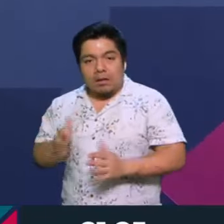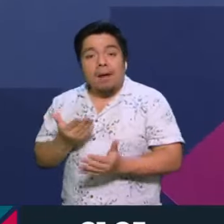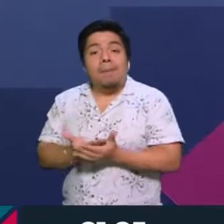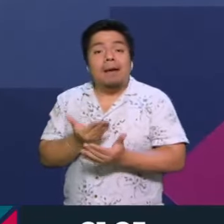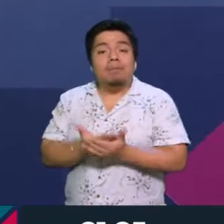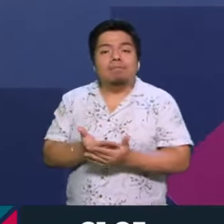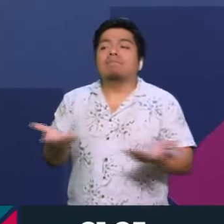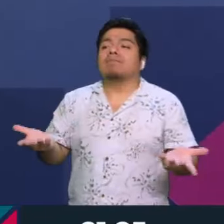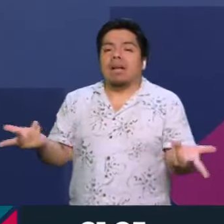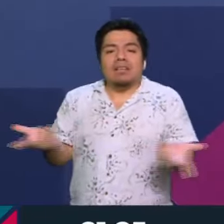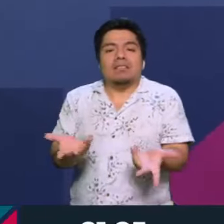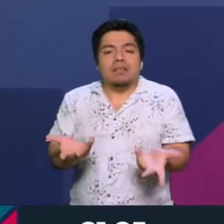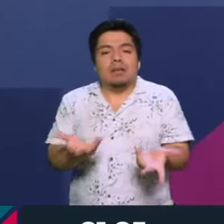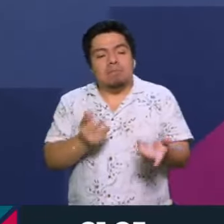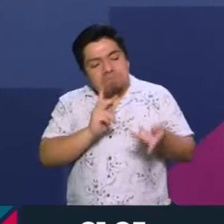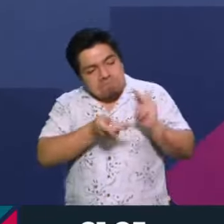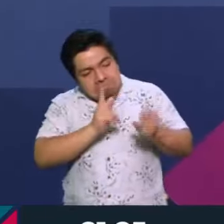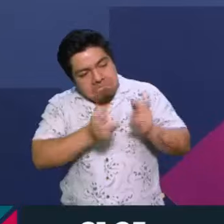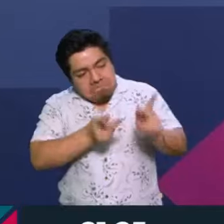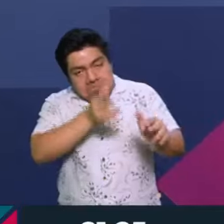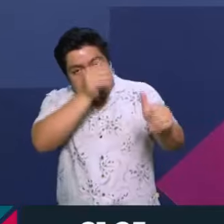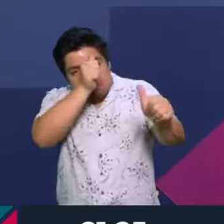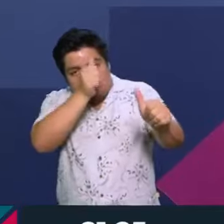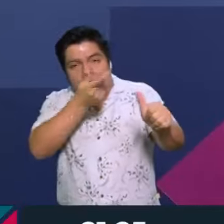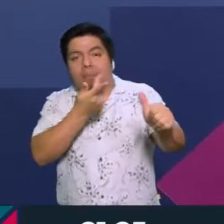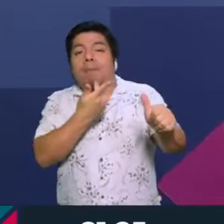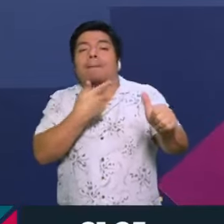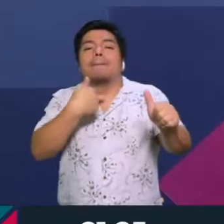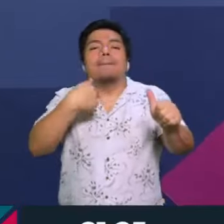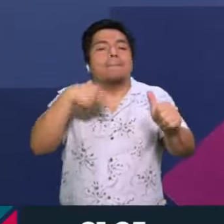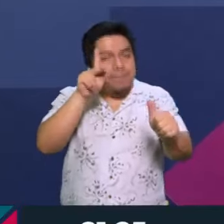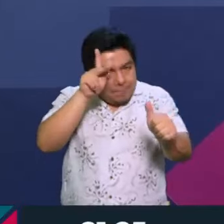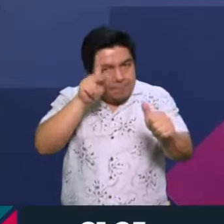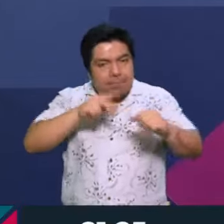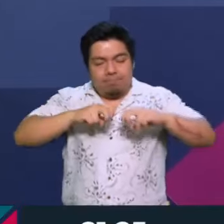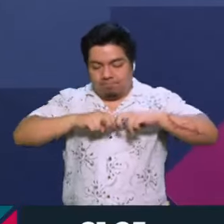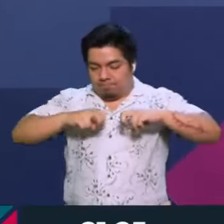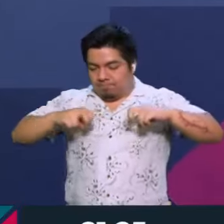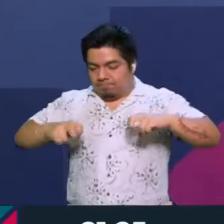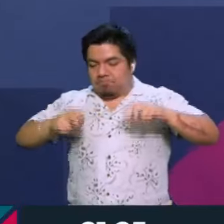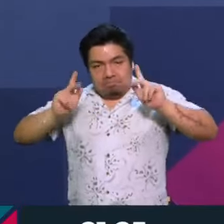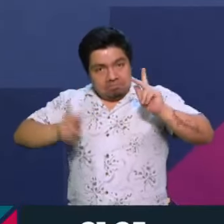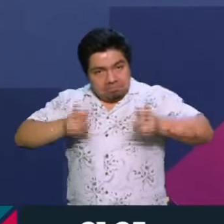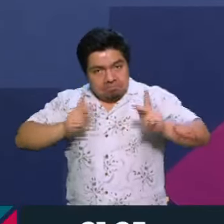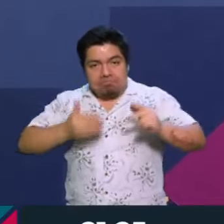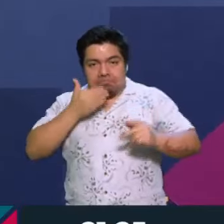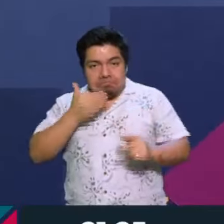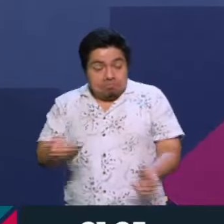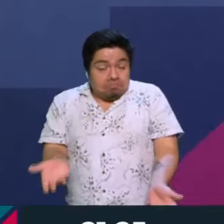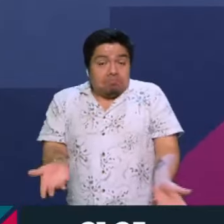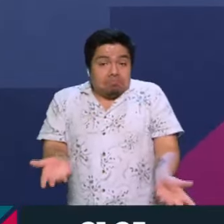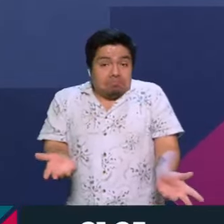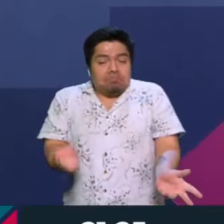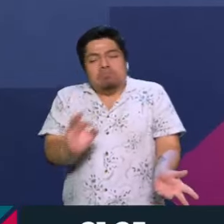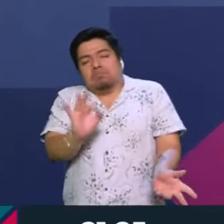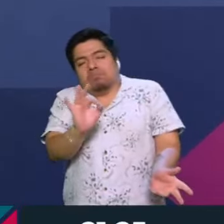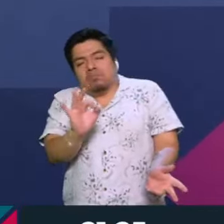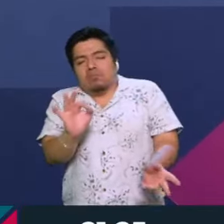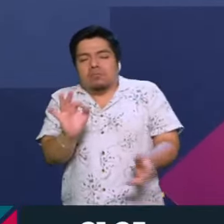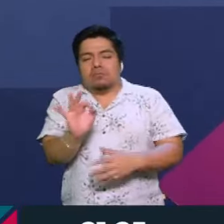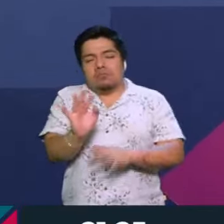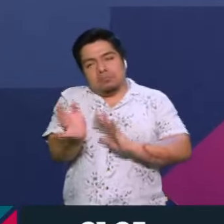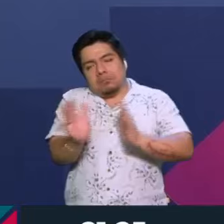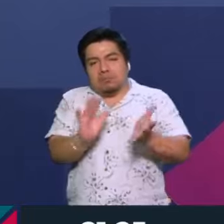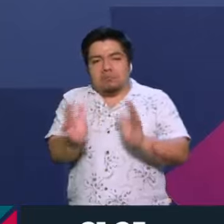lo que se tenga que hacer se va a negociar siempre en el marco de una mesa, de una plática. Y si se tiene que, que eso sí lo veo más